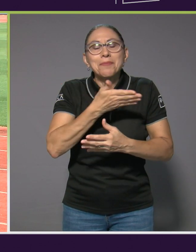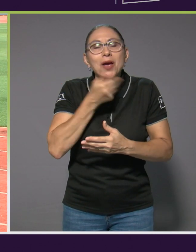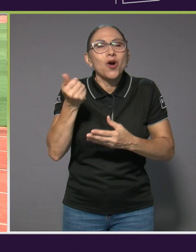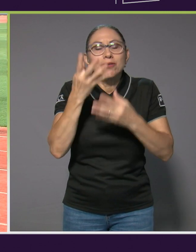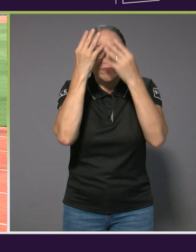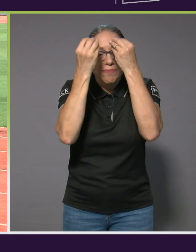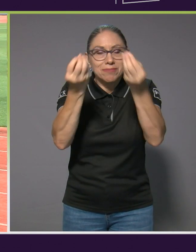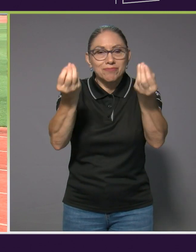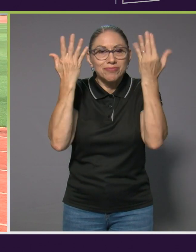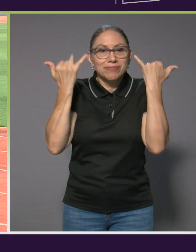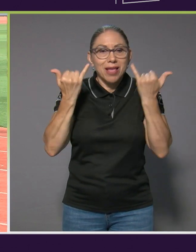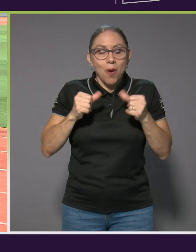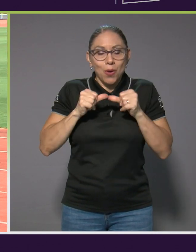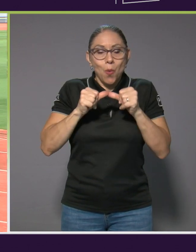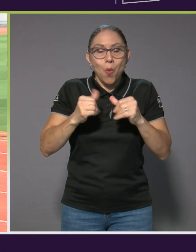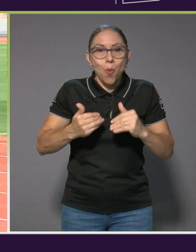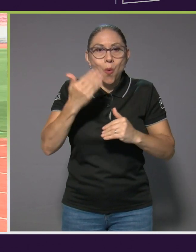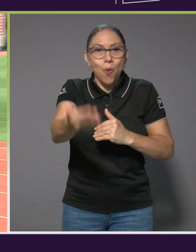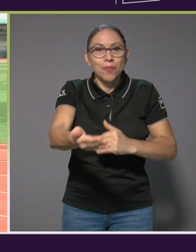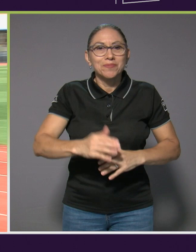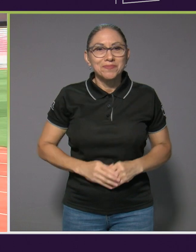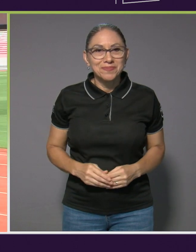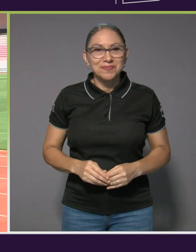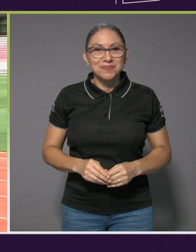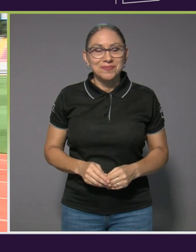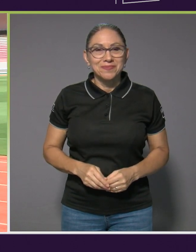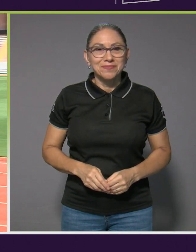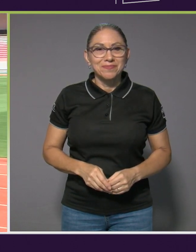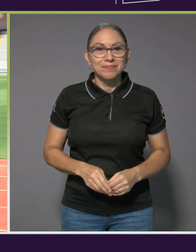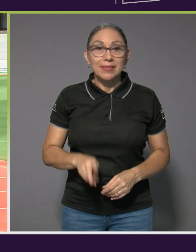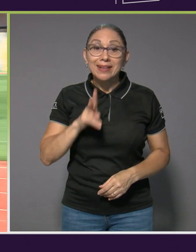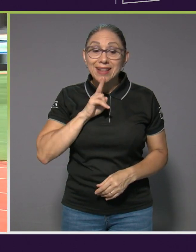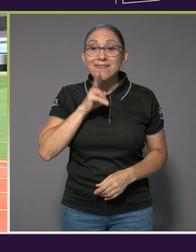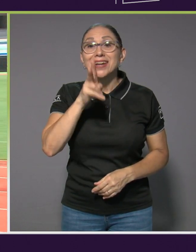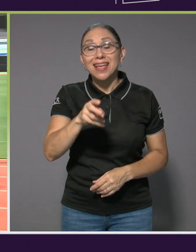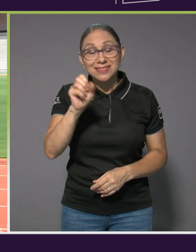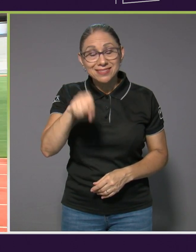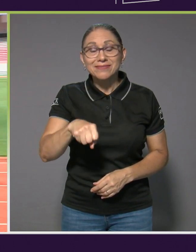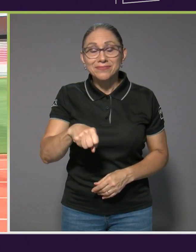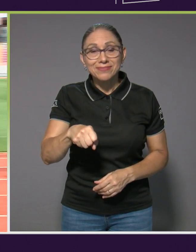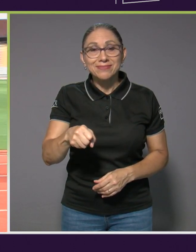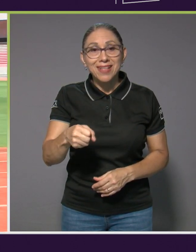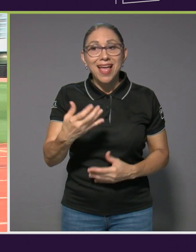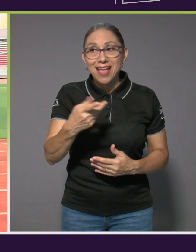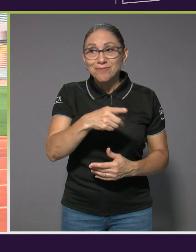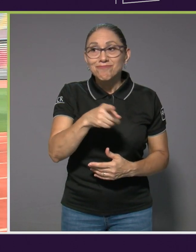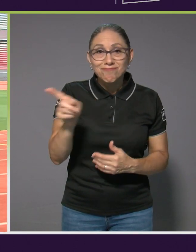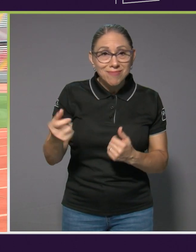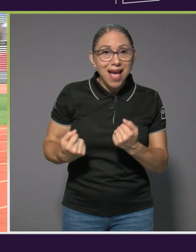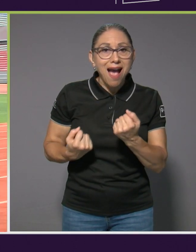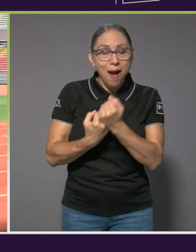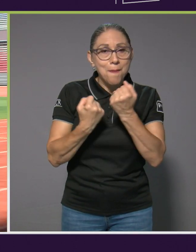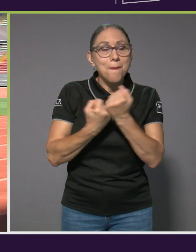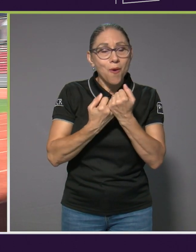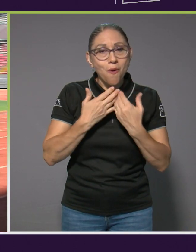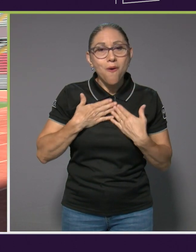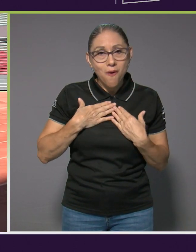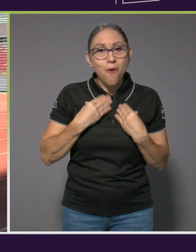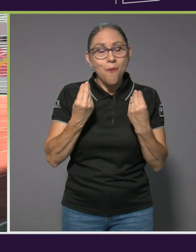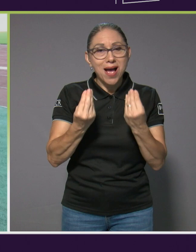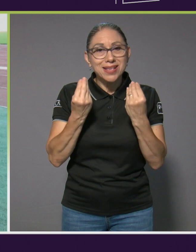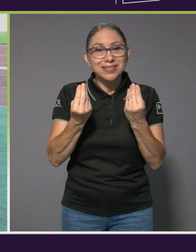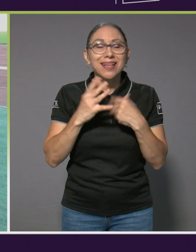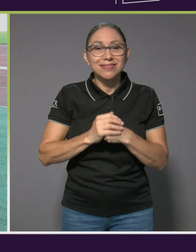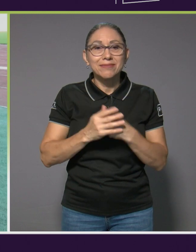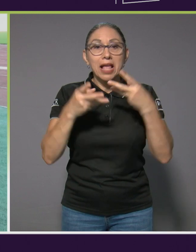seguir con lo que viene adelante. La verdad sí me han apoyado bastante y los medios están